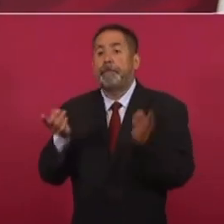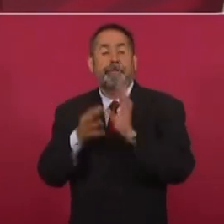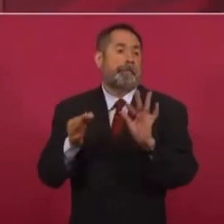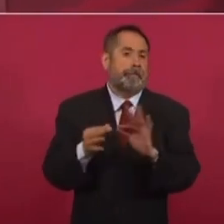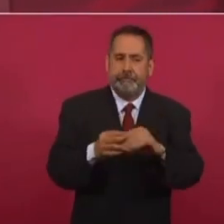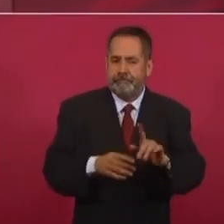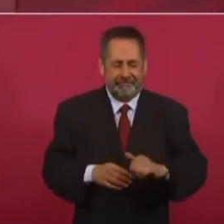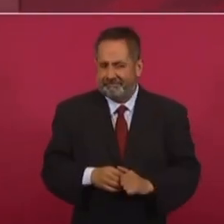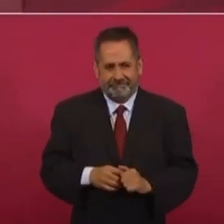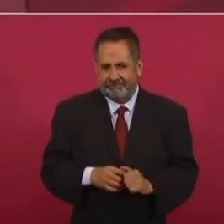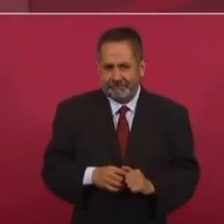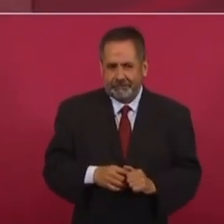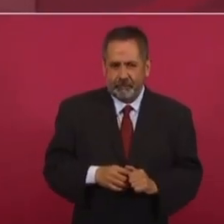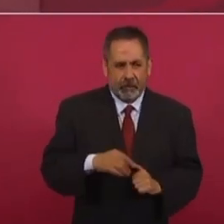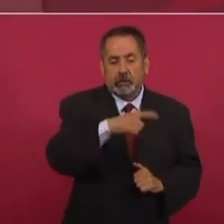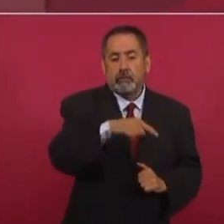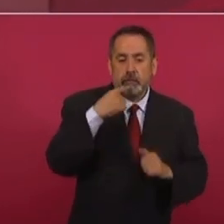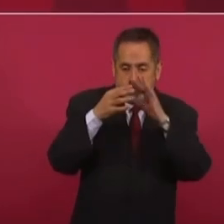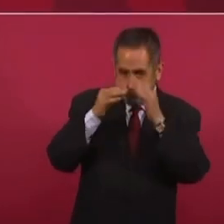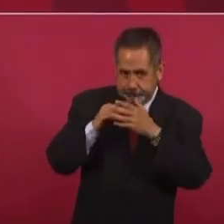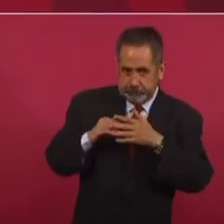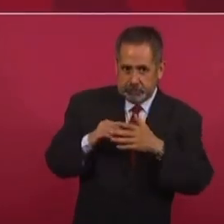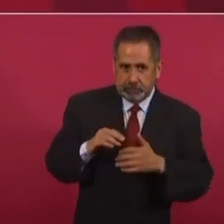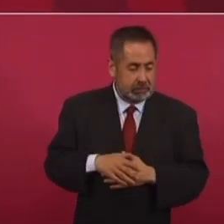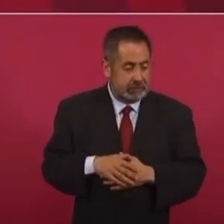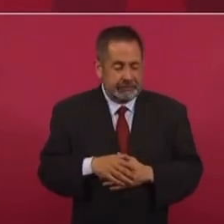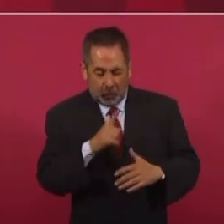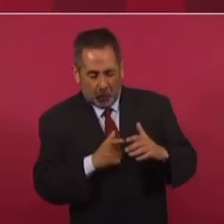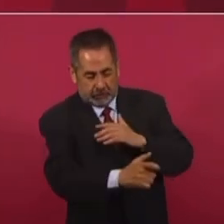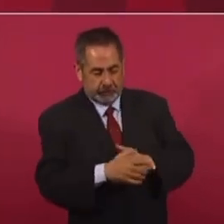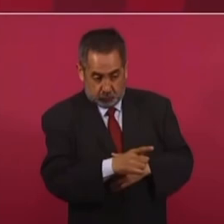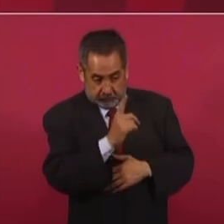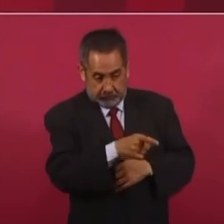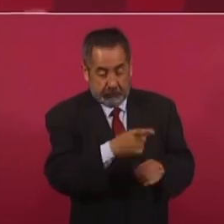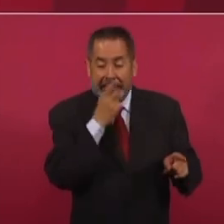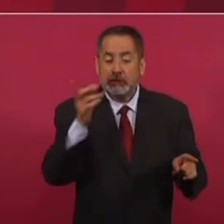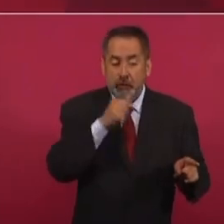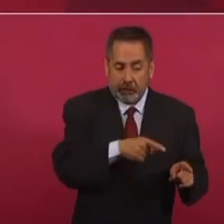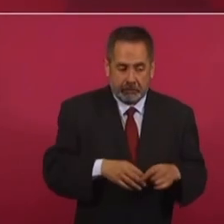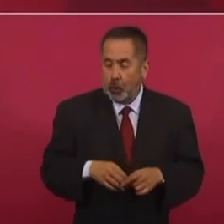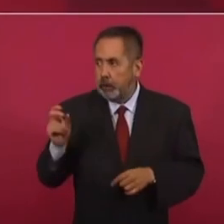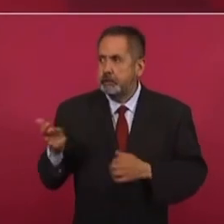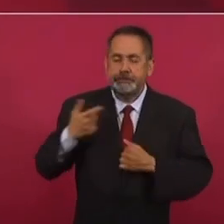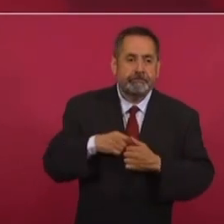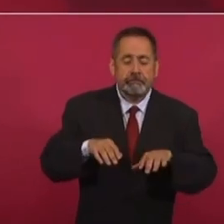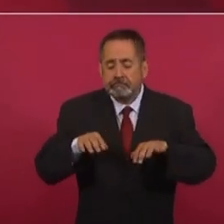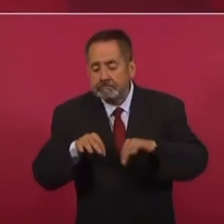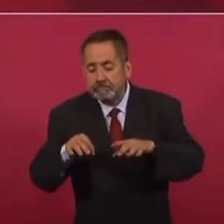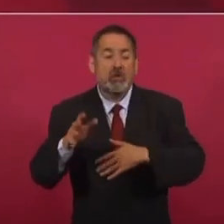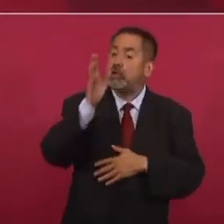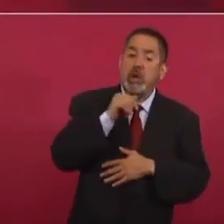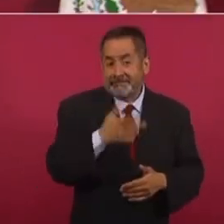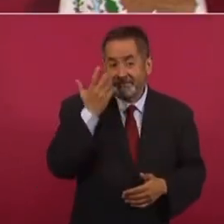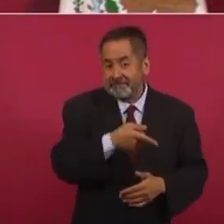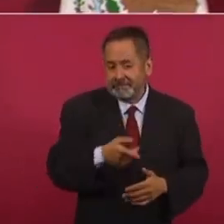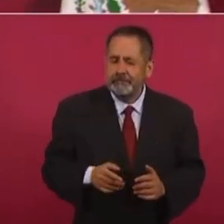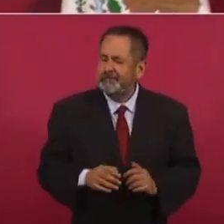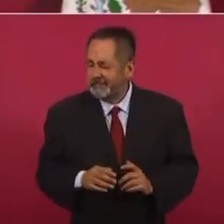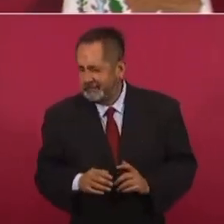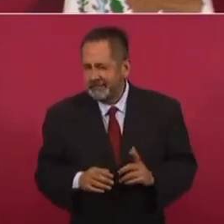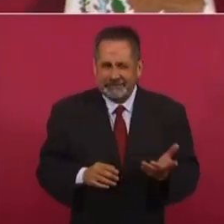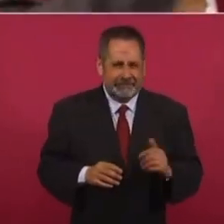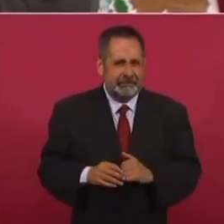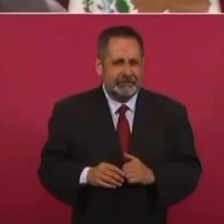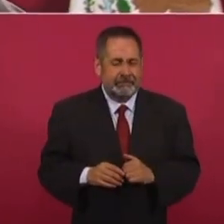resolvieran que no se podía interactuar en el espacio aéreo. Entonces